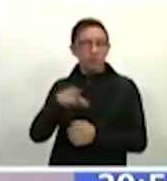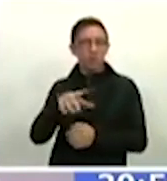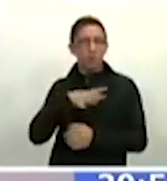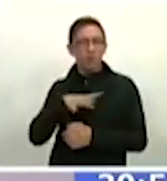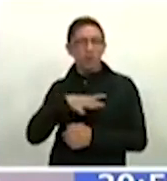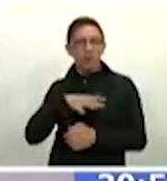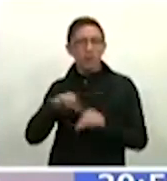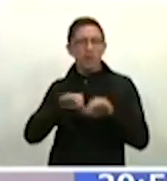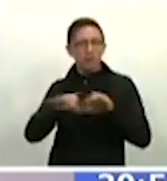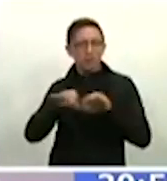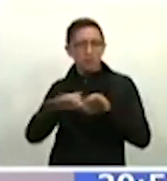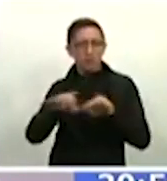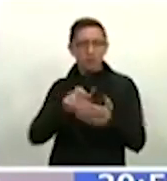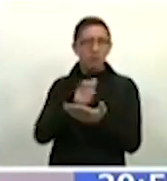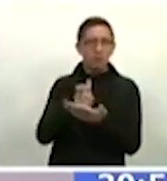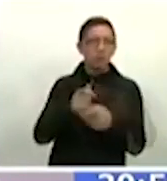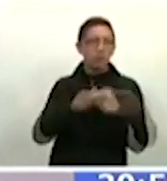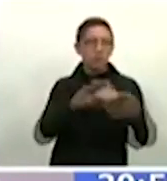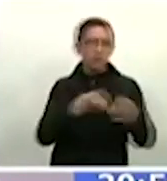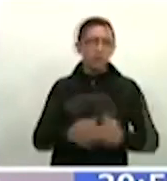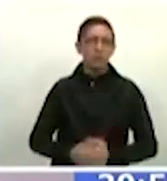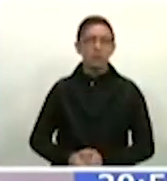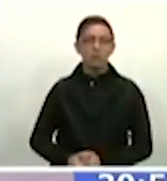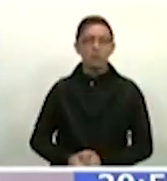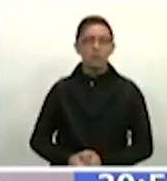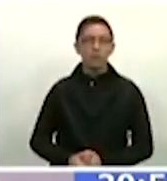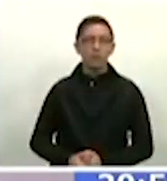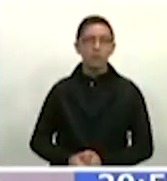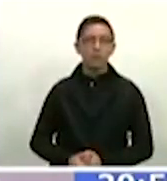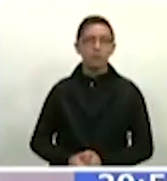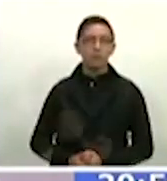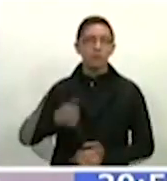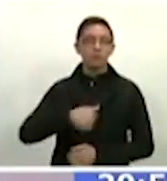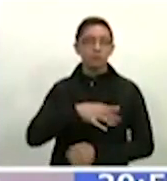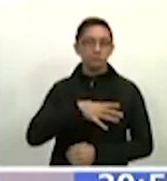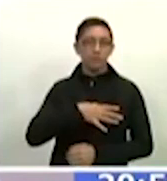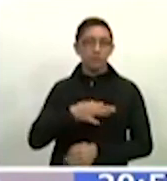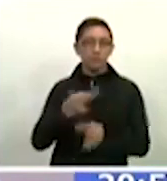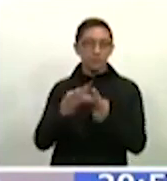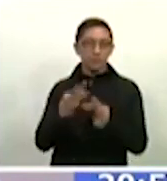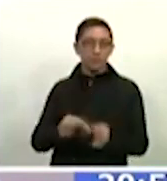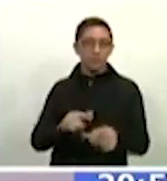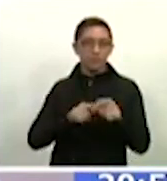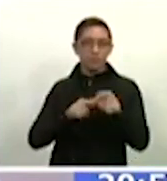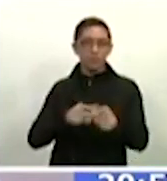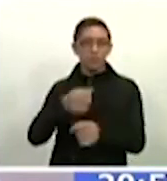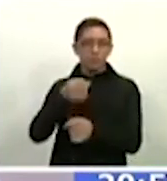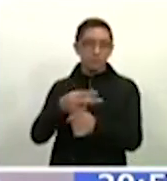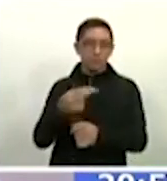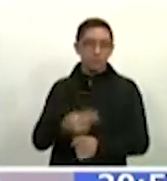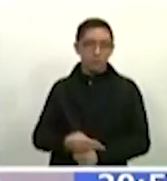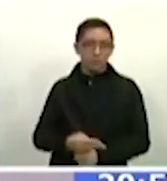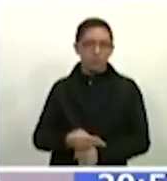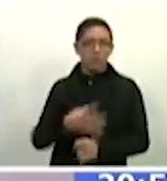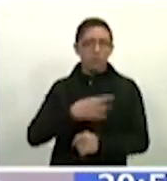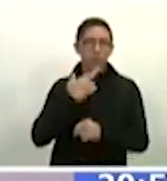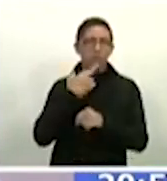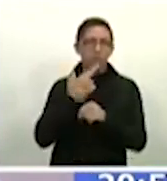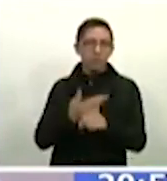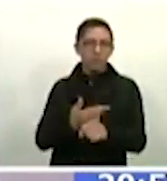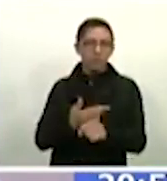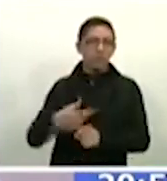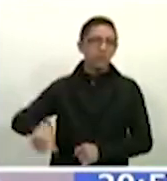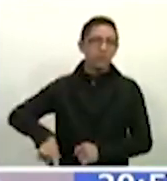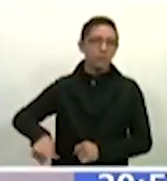los sueldos de nuestra gente de manera oportuna, puntual, al máximo con nuestras responsabilidades